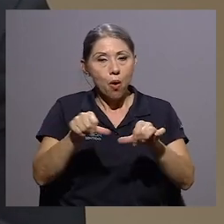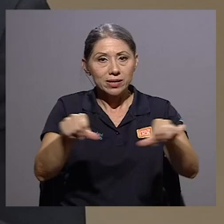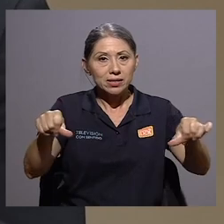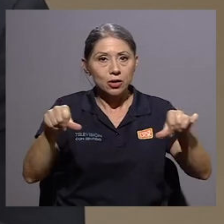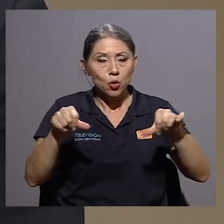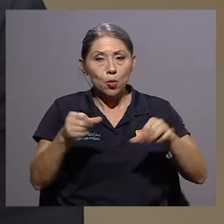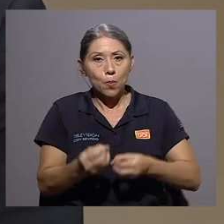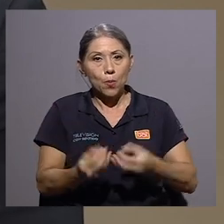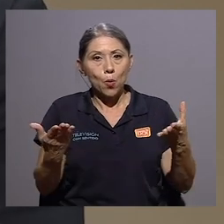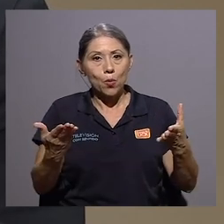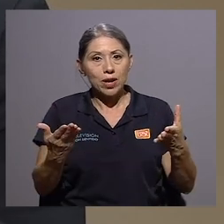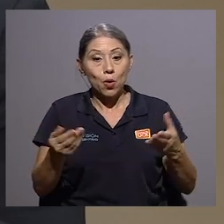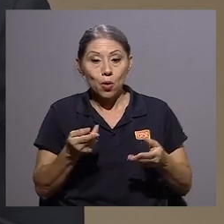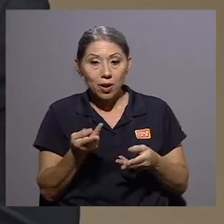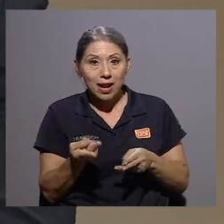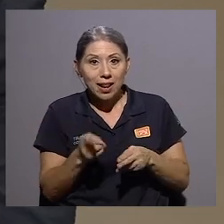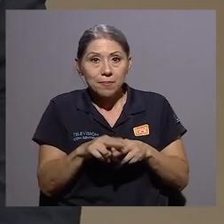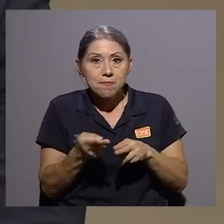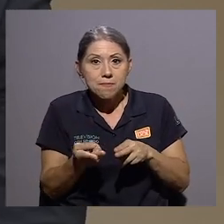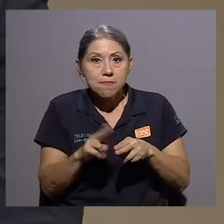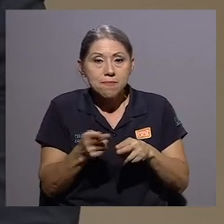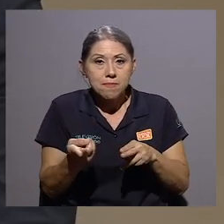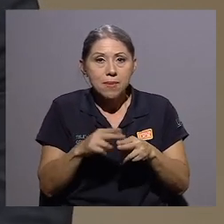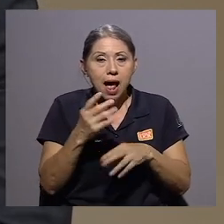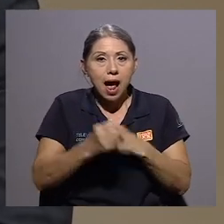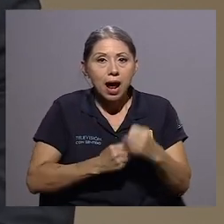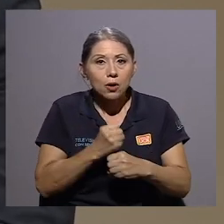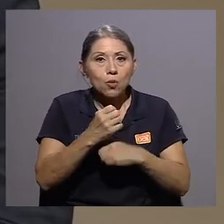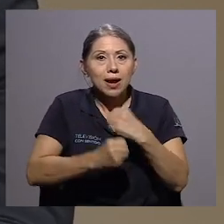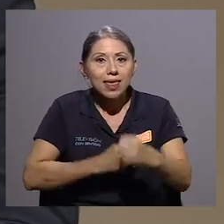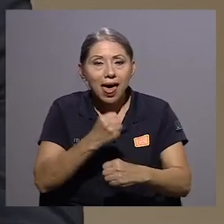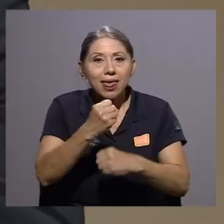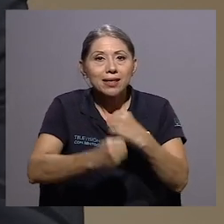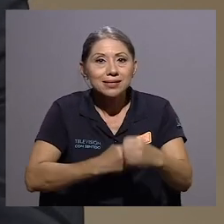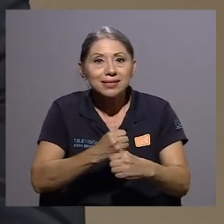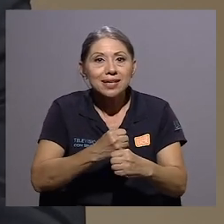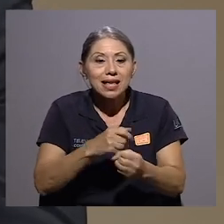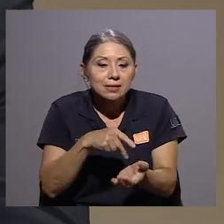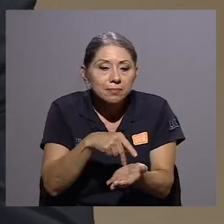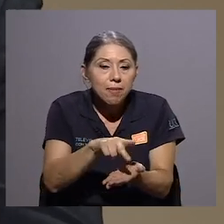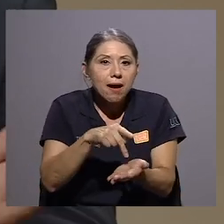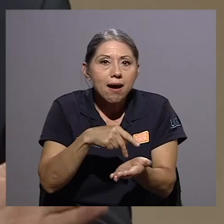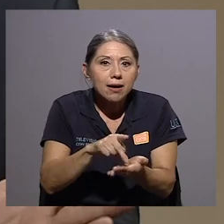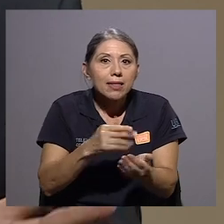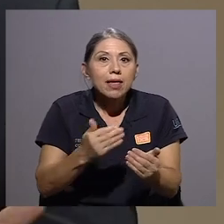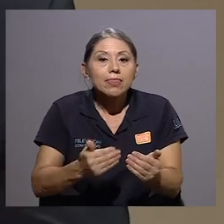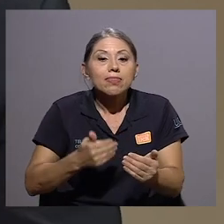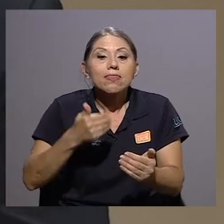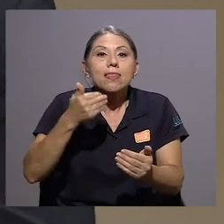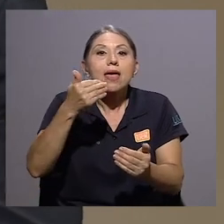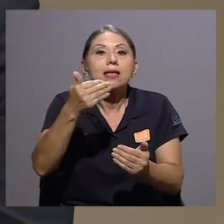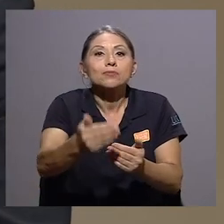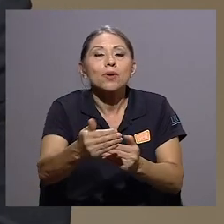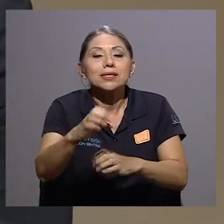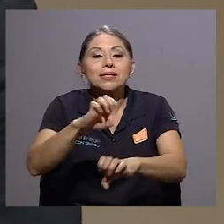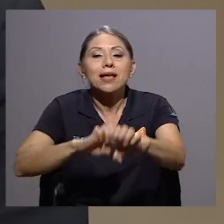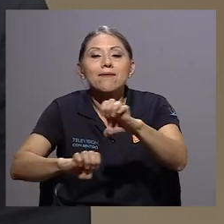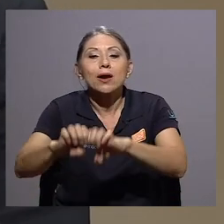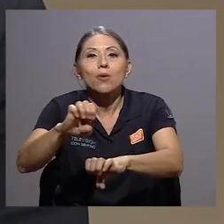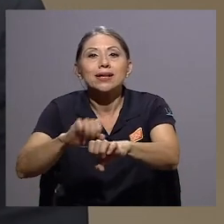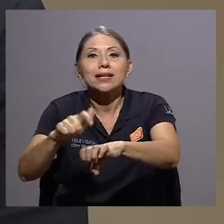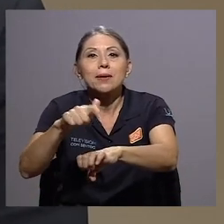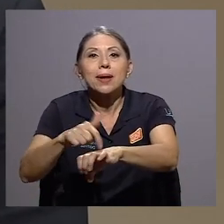se cancelan después de una evaluación del periodo anterior a los funcionarios.